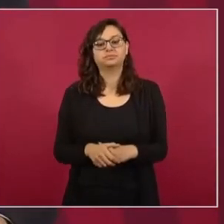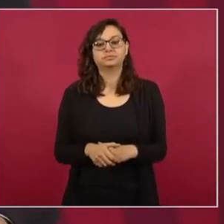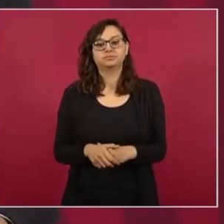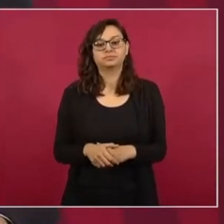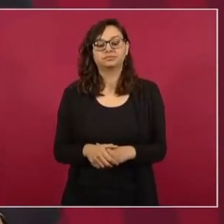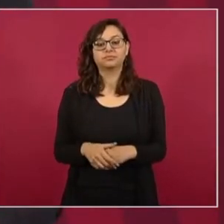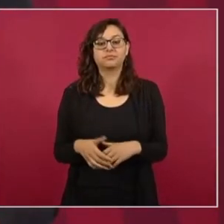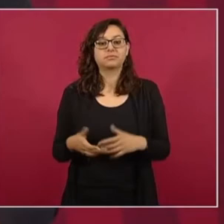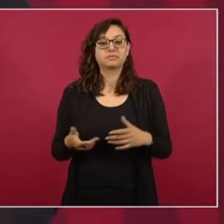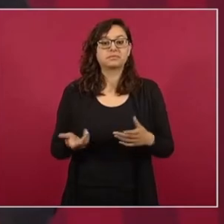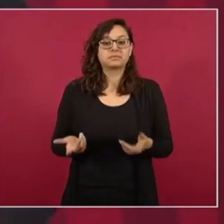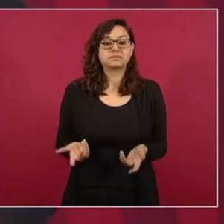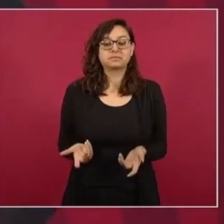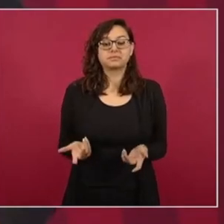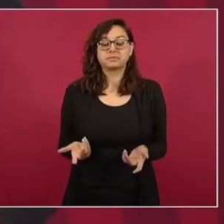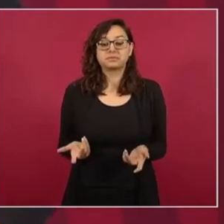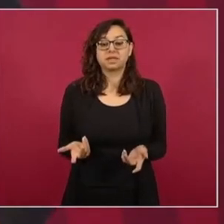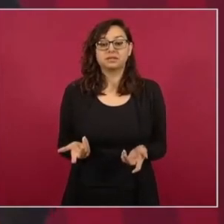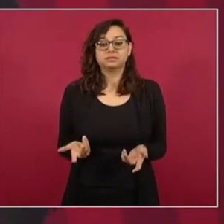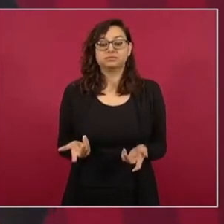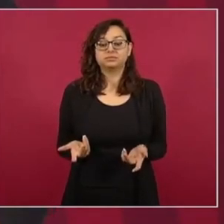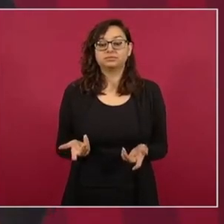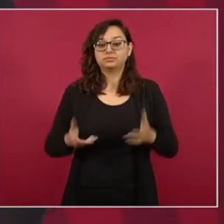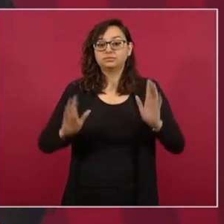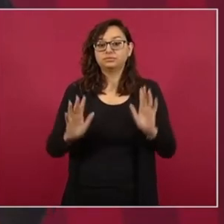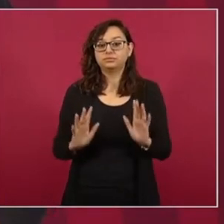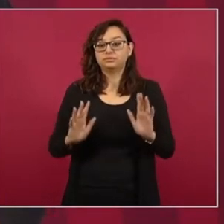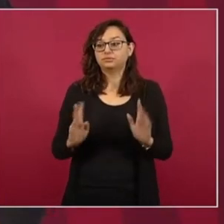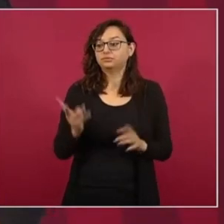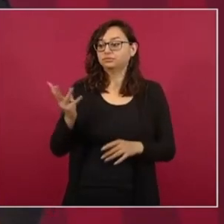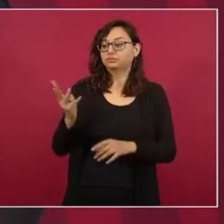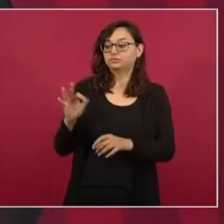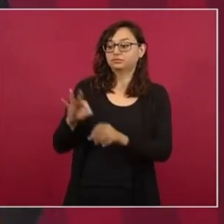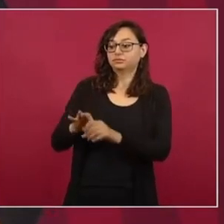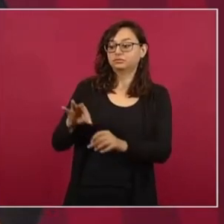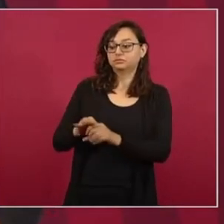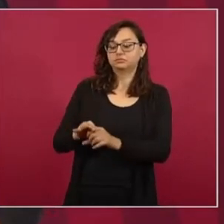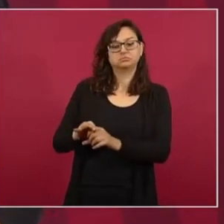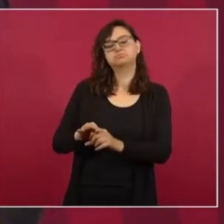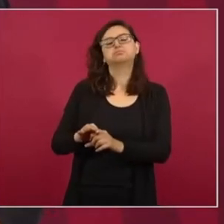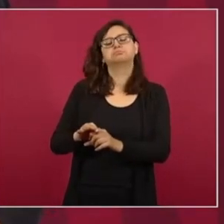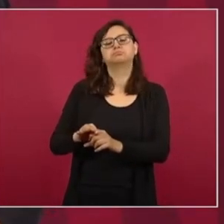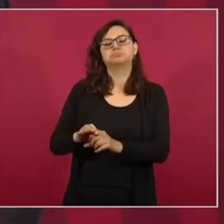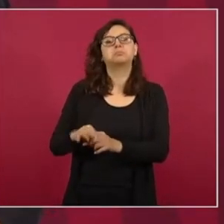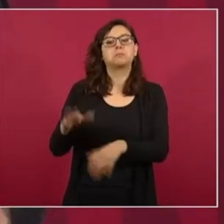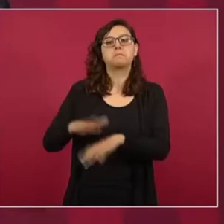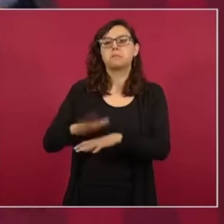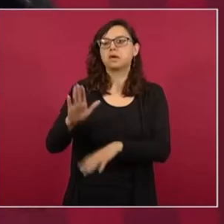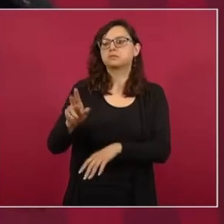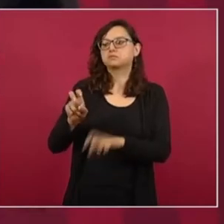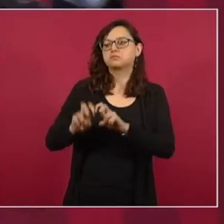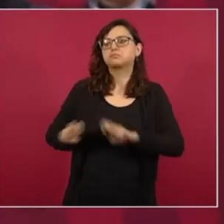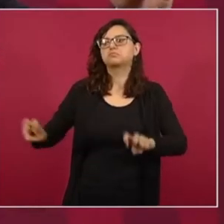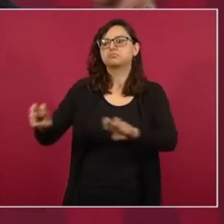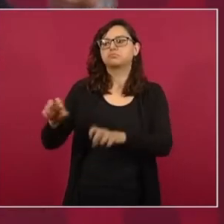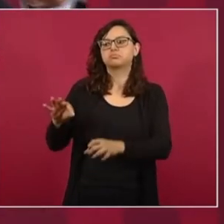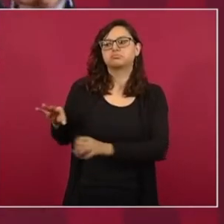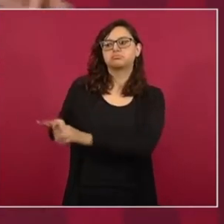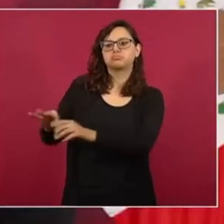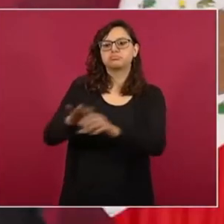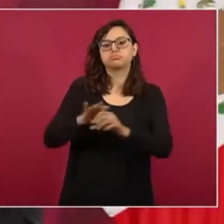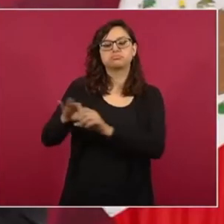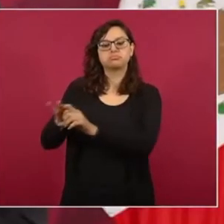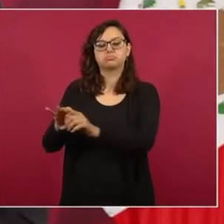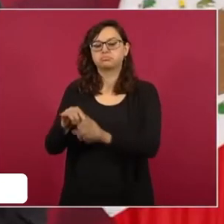fueron los cuatro votos que se necesitaban, fueron más. Entonces, eso está